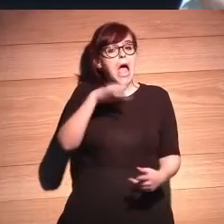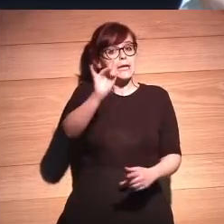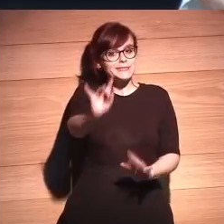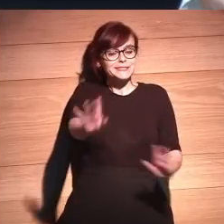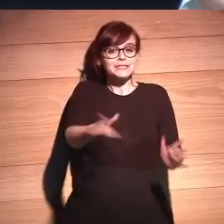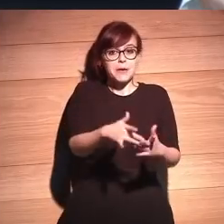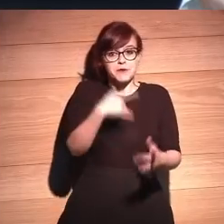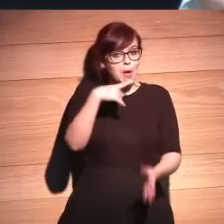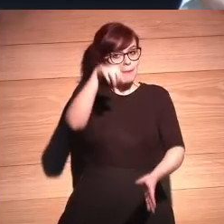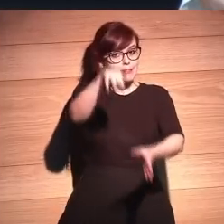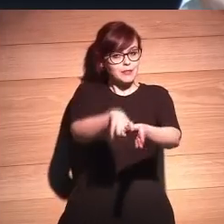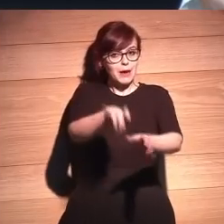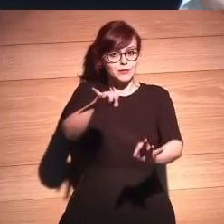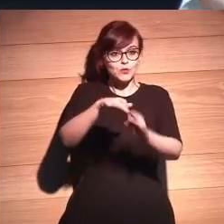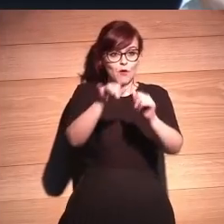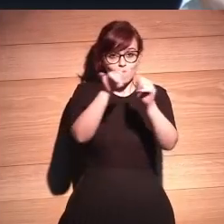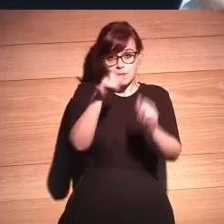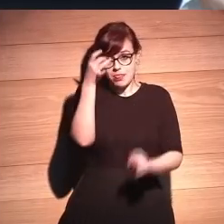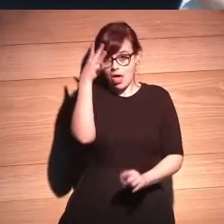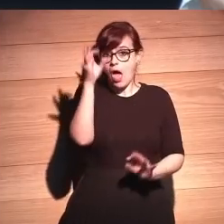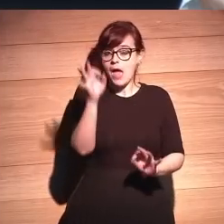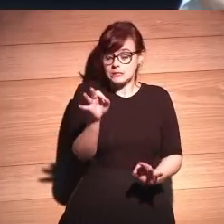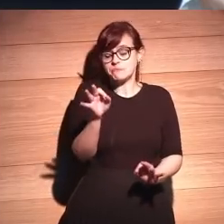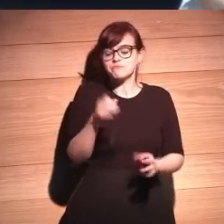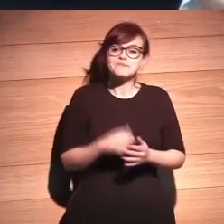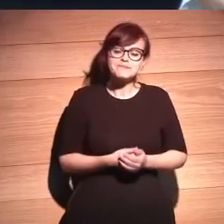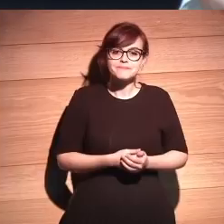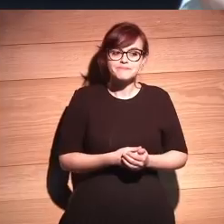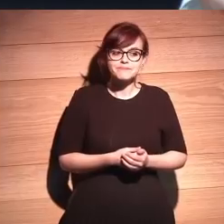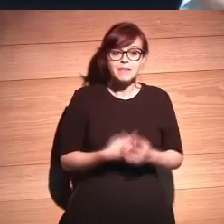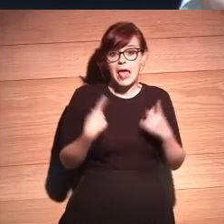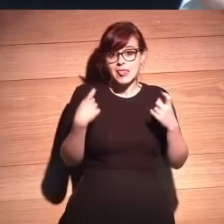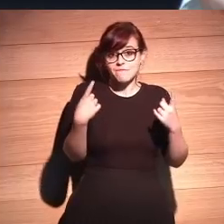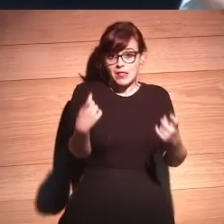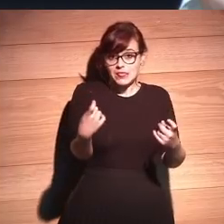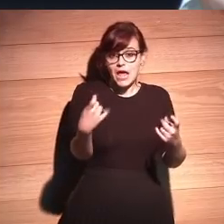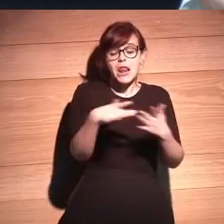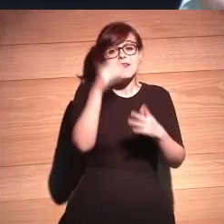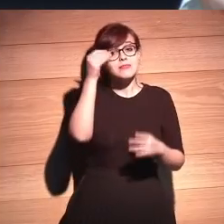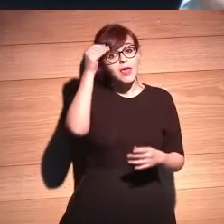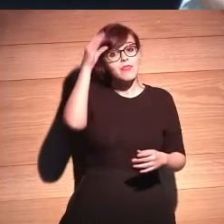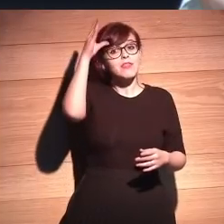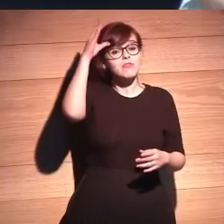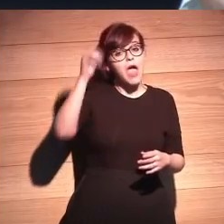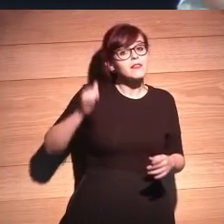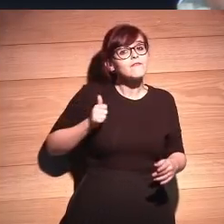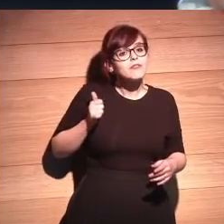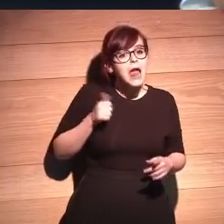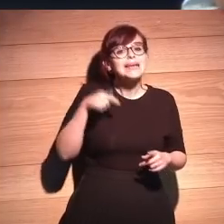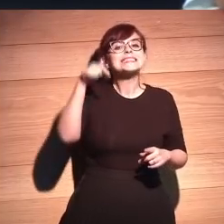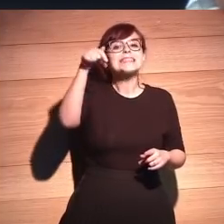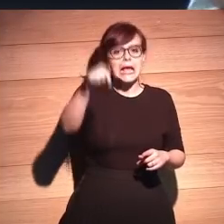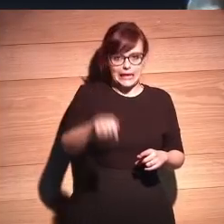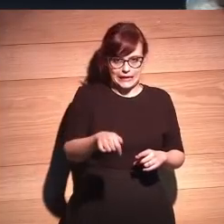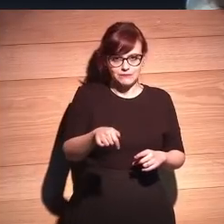para participar en estas ideas hace falta hace falta la inteligencia artificial está aquí